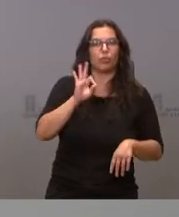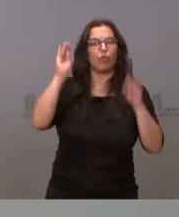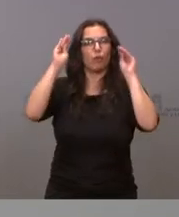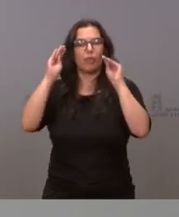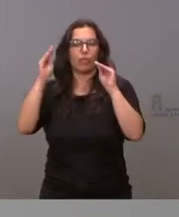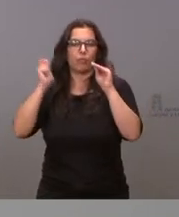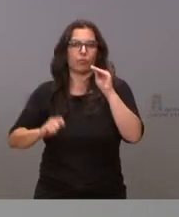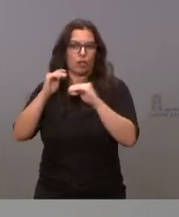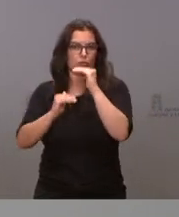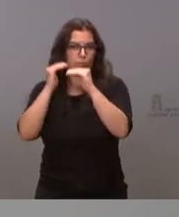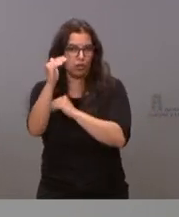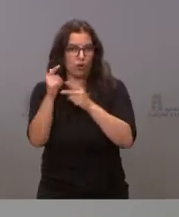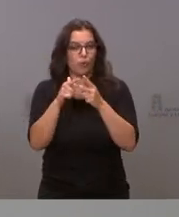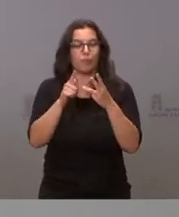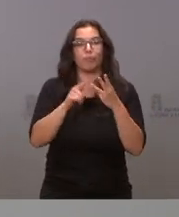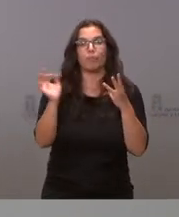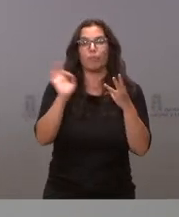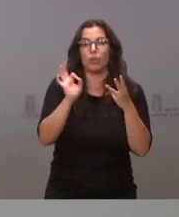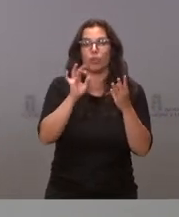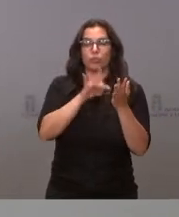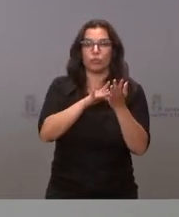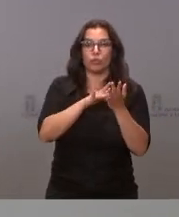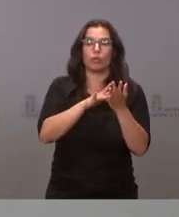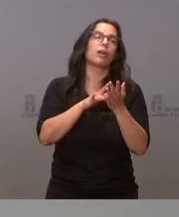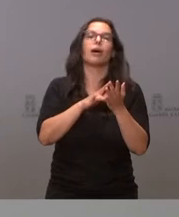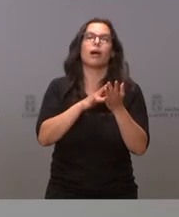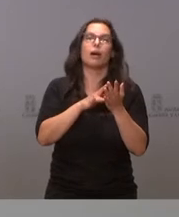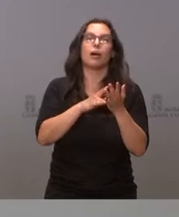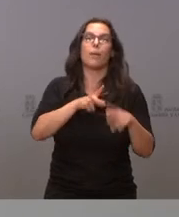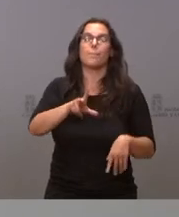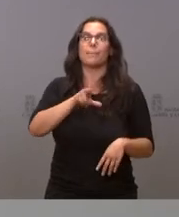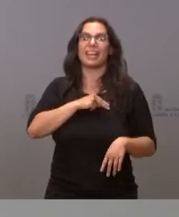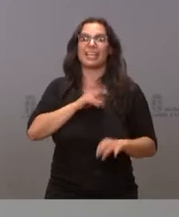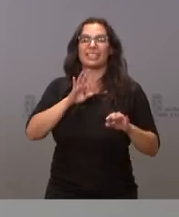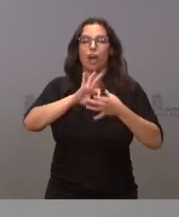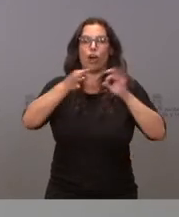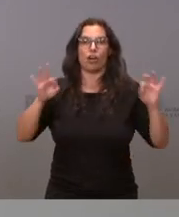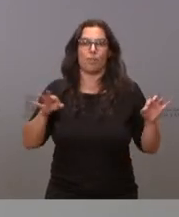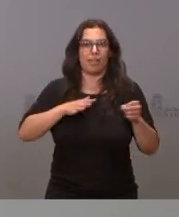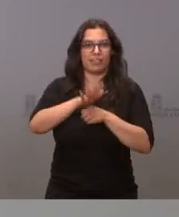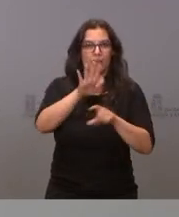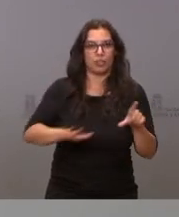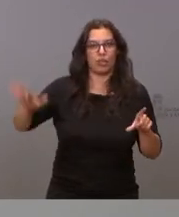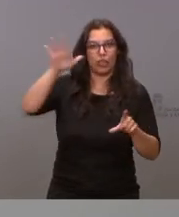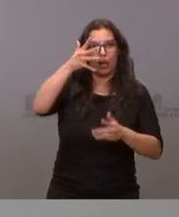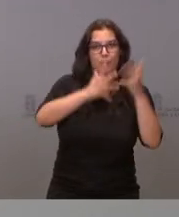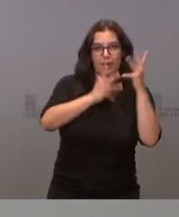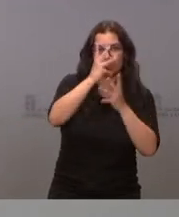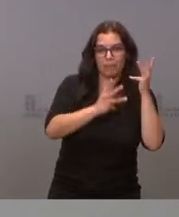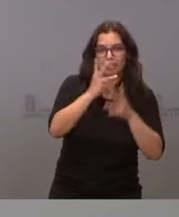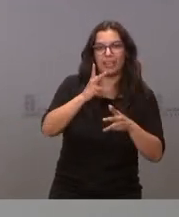superior, ni los que hayan conseguido medalla en las Olimpiadas de Ámbito Nacional de Matemáticas,